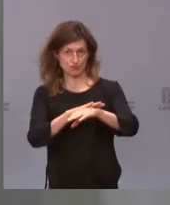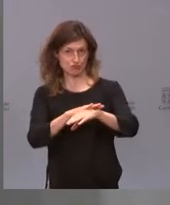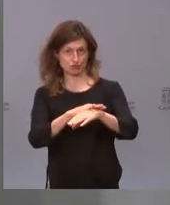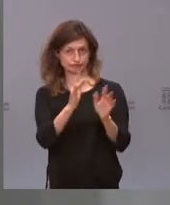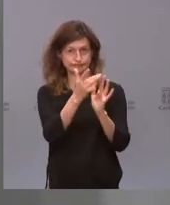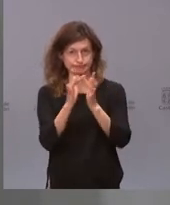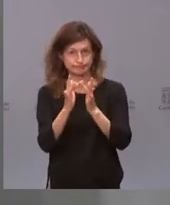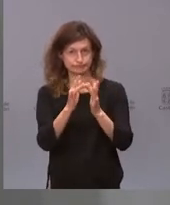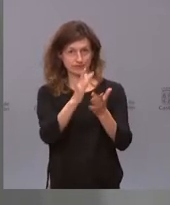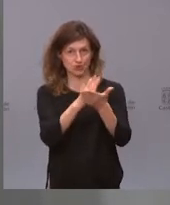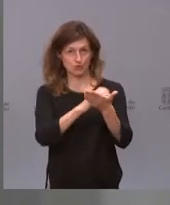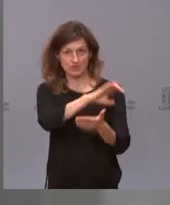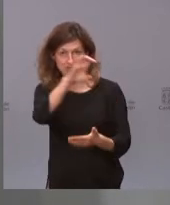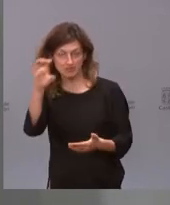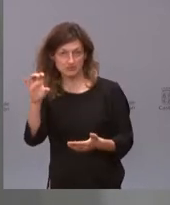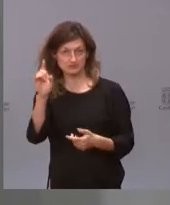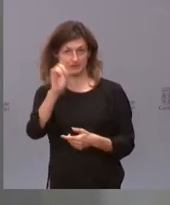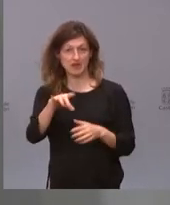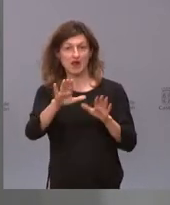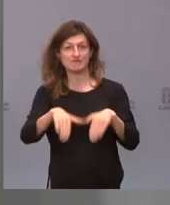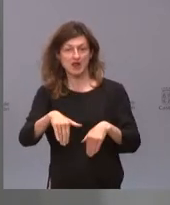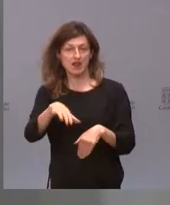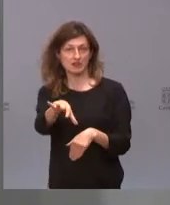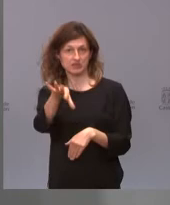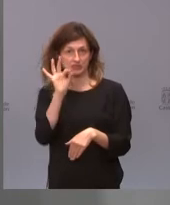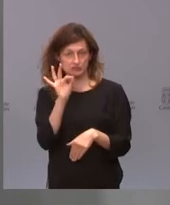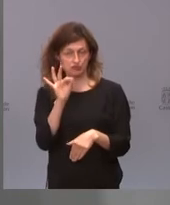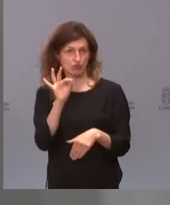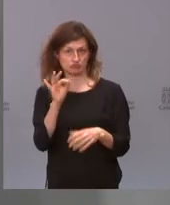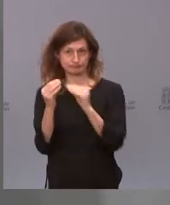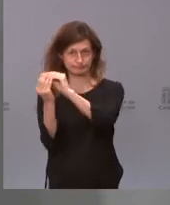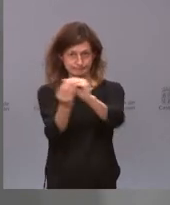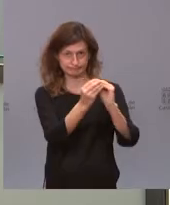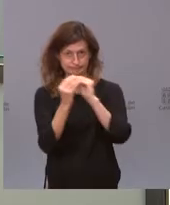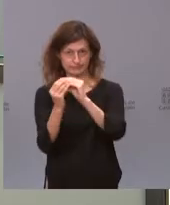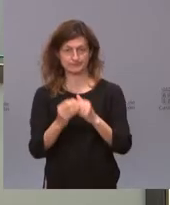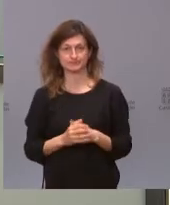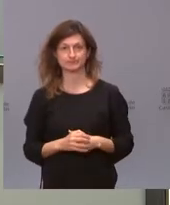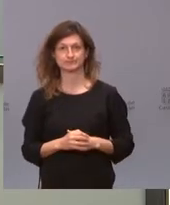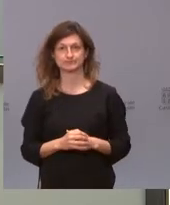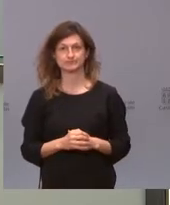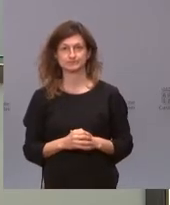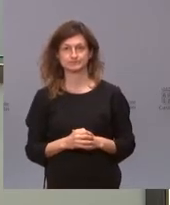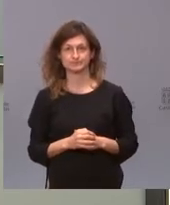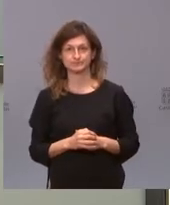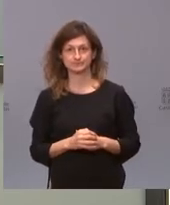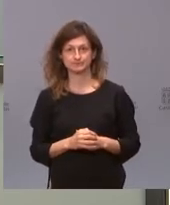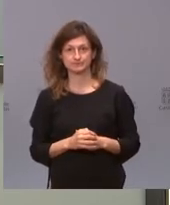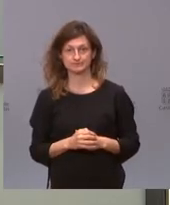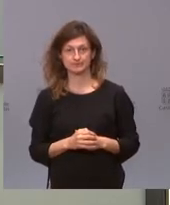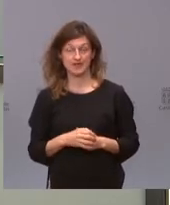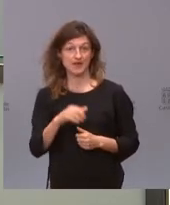comunidades autónomas y la decisión que se tome será homogénea. No tiene nada que ver con AstraZeneca.